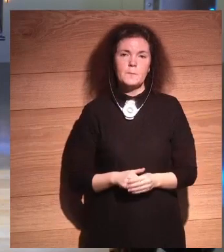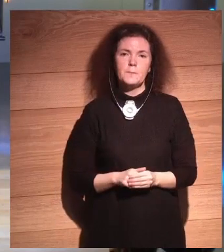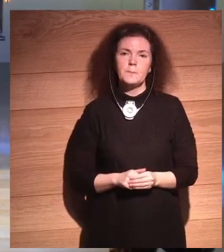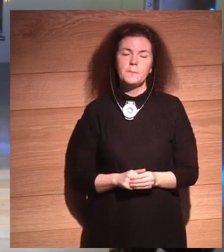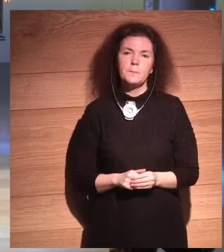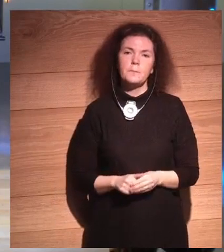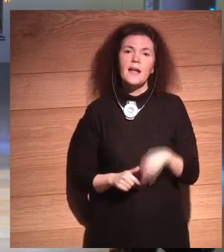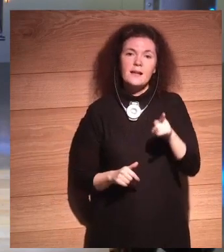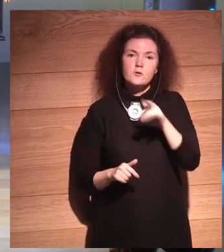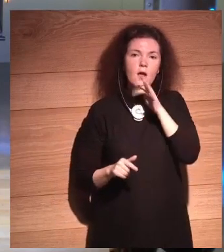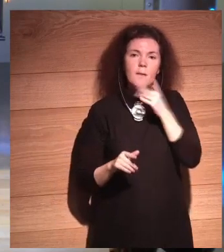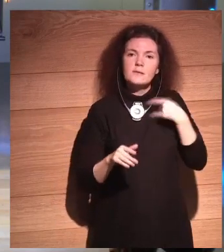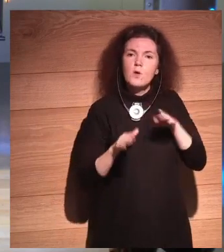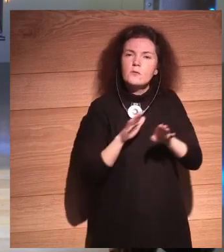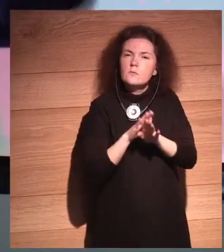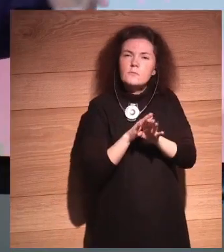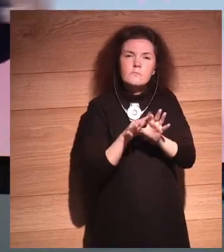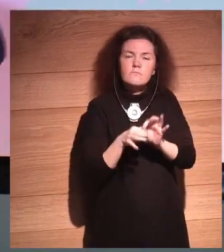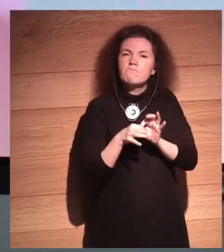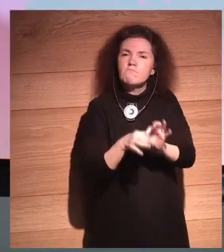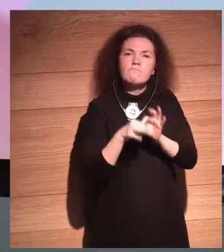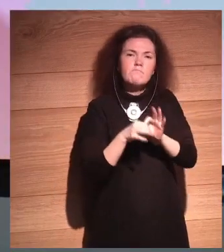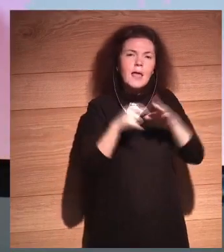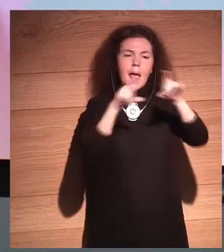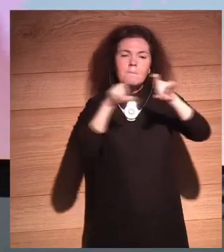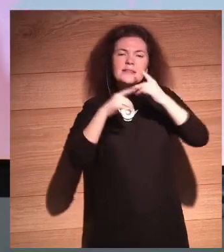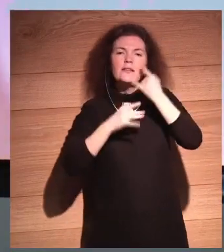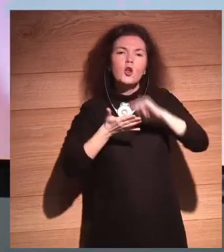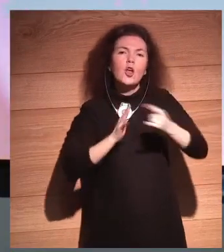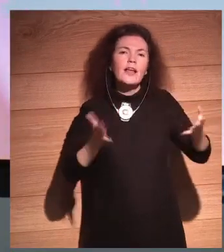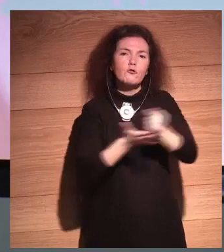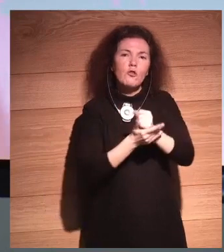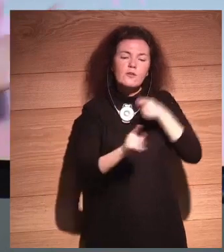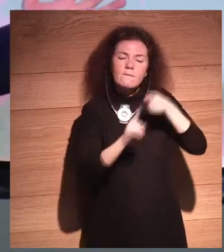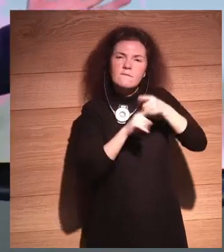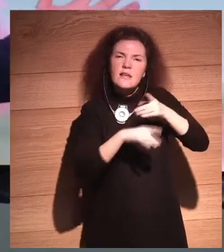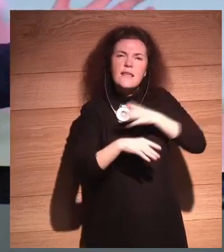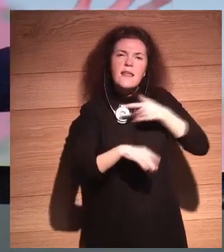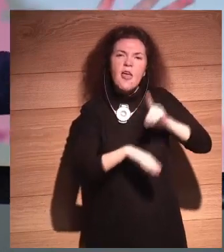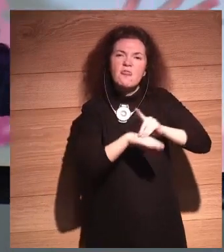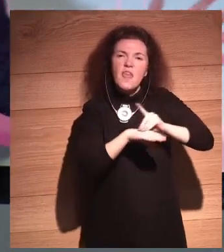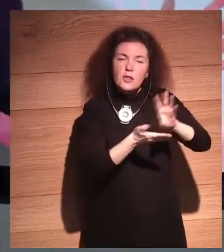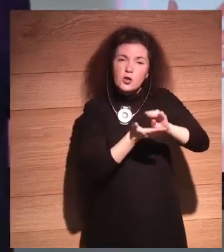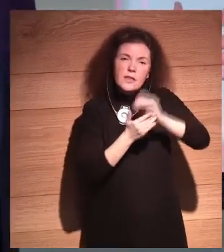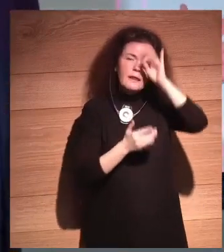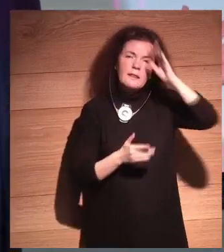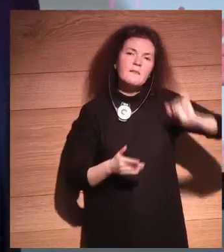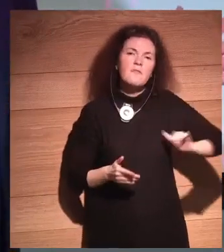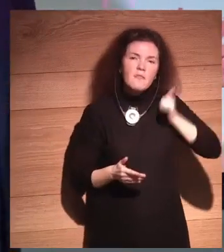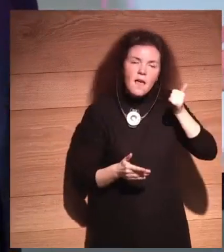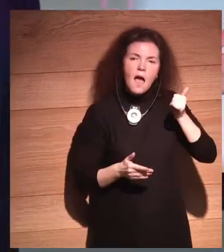Esto es lo que están siguiendo todas las compañías tecnológicas. Datos, inteligencia artificial,